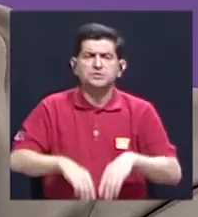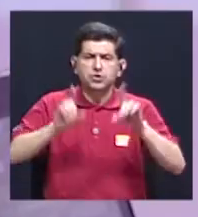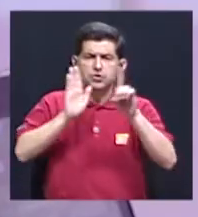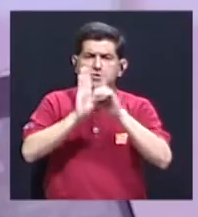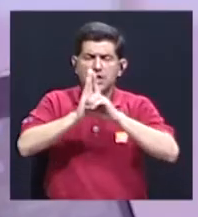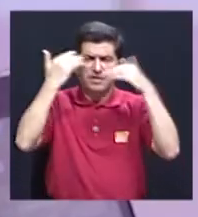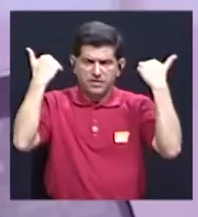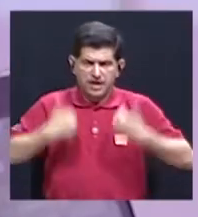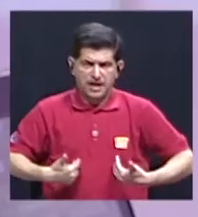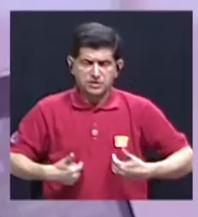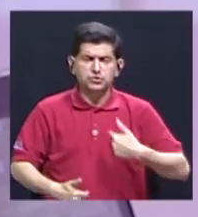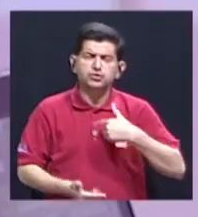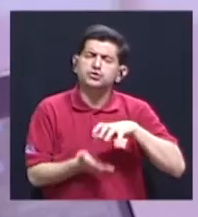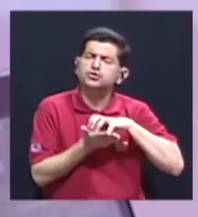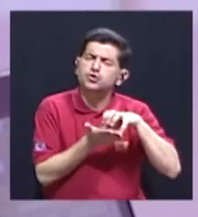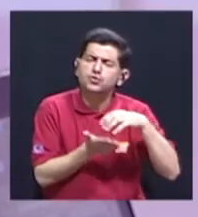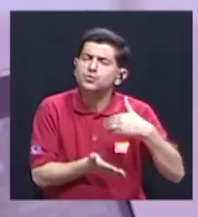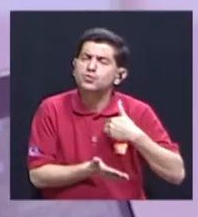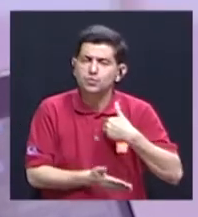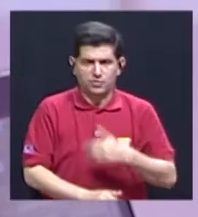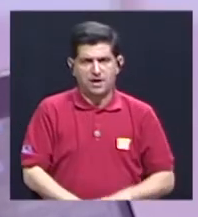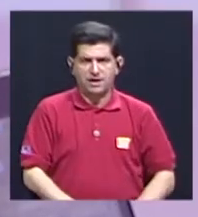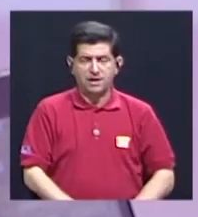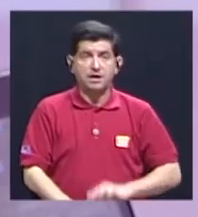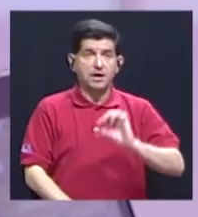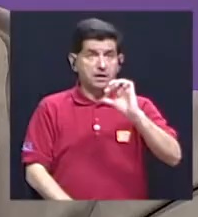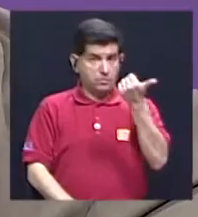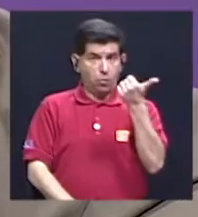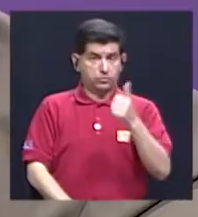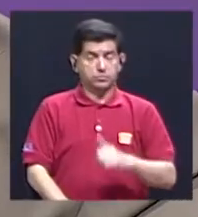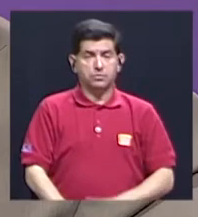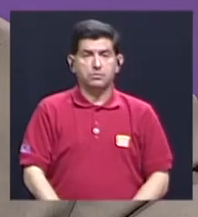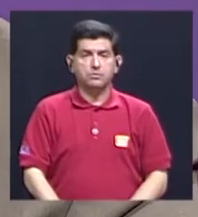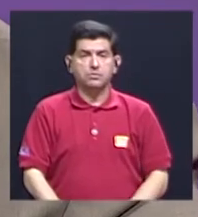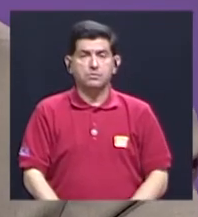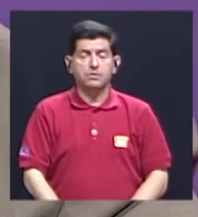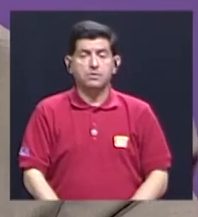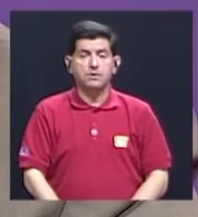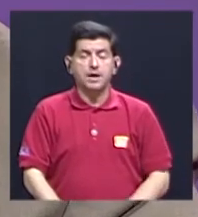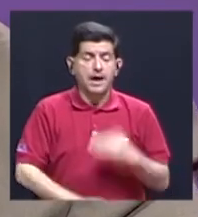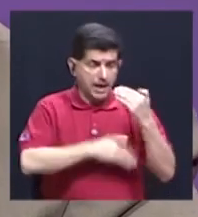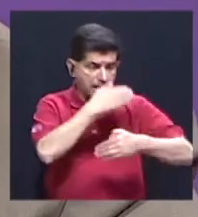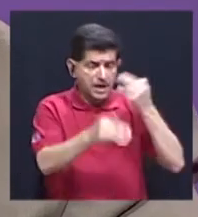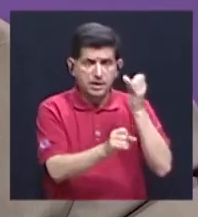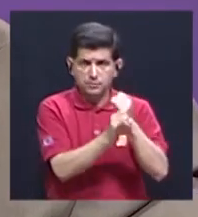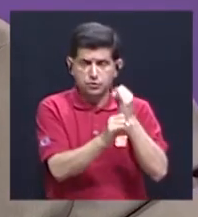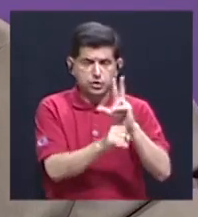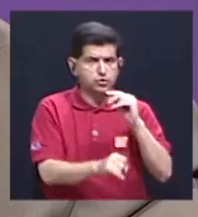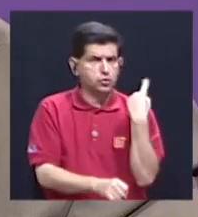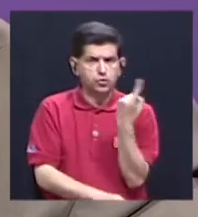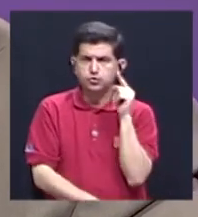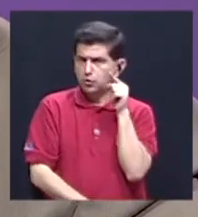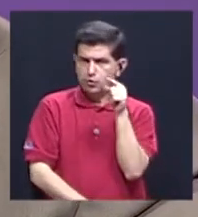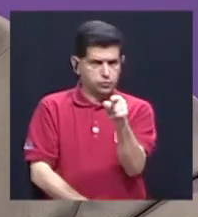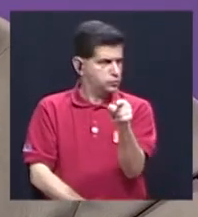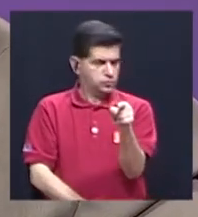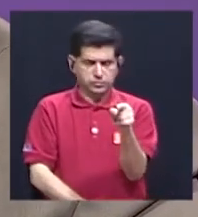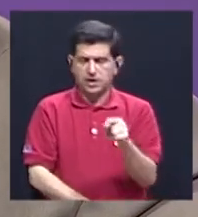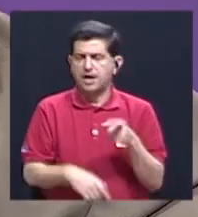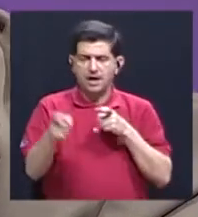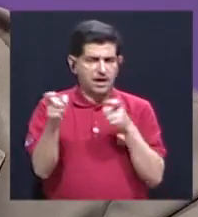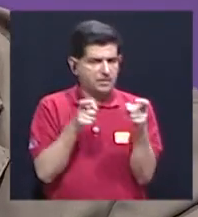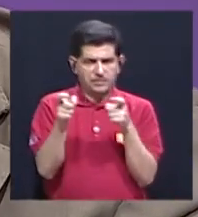que todavía nos quedamos, me queda la duda todavía. Y lo otro, en el marco de la institucionalidad, no de ustedes, doña Sonia, no de ustedes como